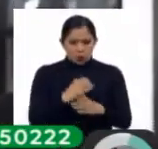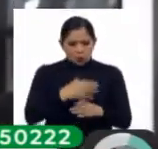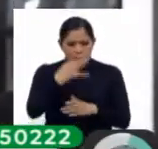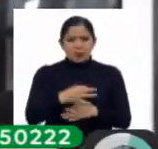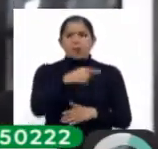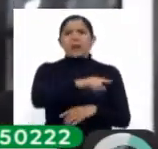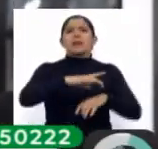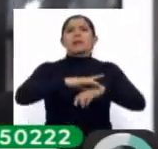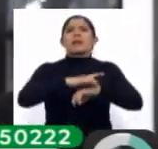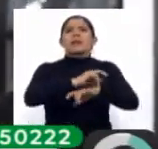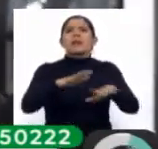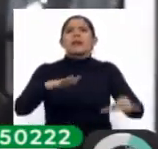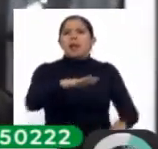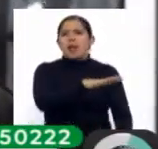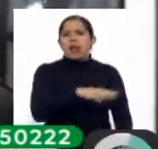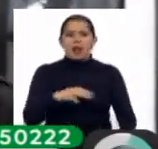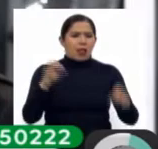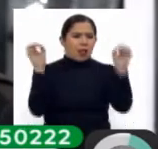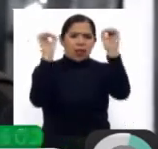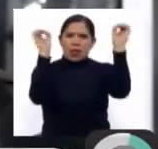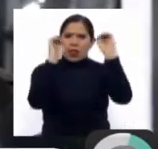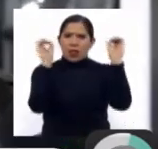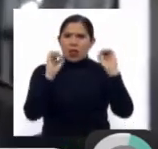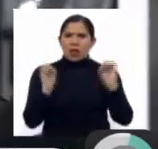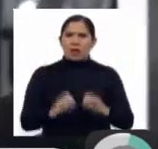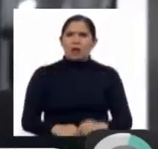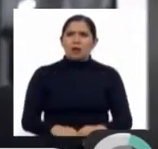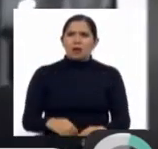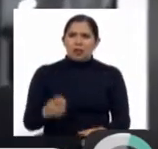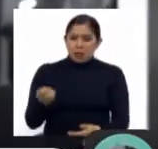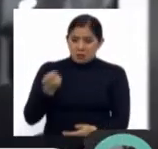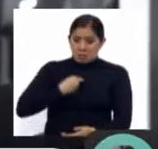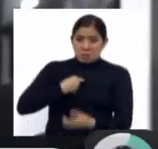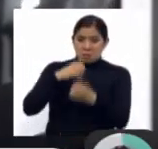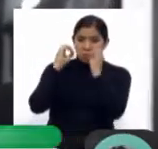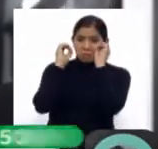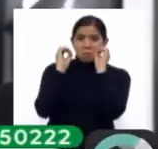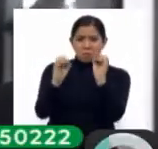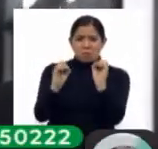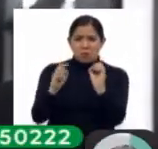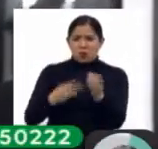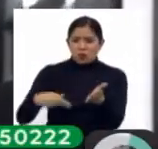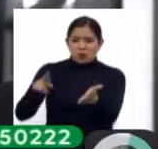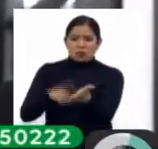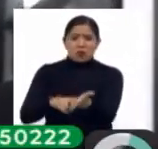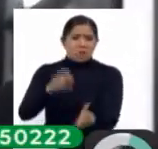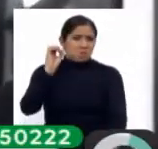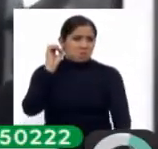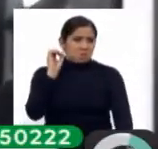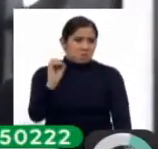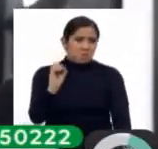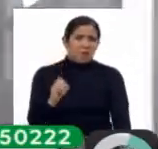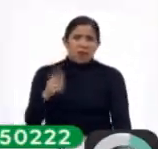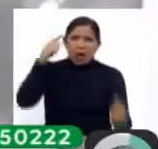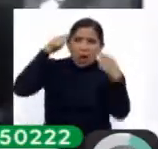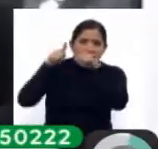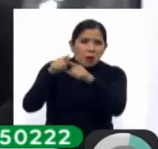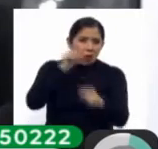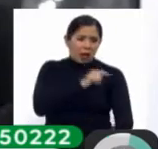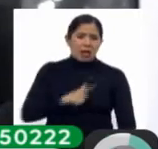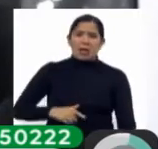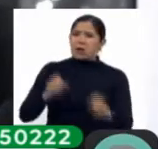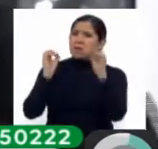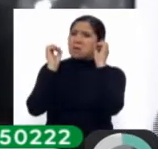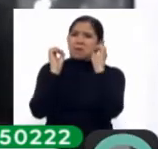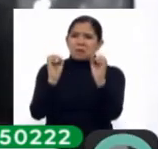esos predios. No he recibido unos cinco centavos, nada, tampoco no he firmado nada, no tengo ni traps, nada con el alcalde. ¿O